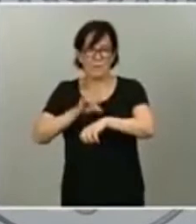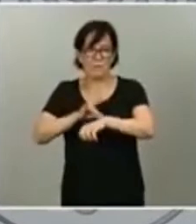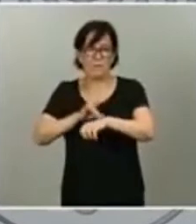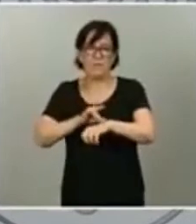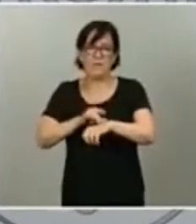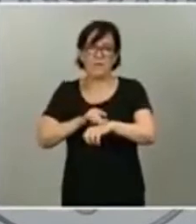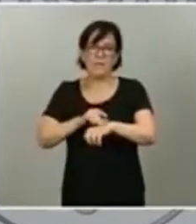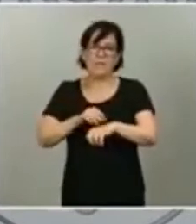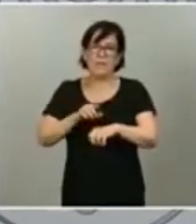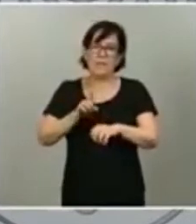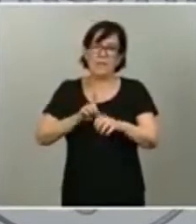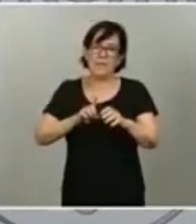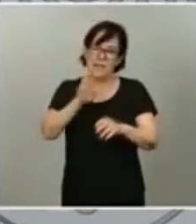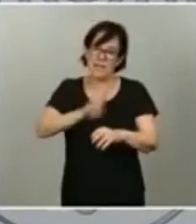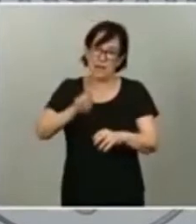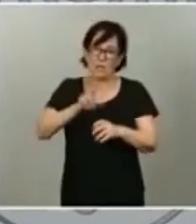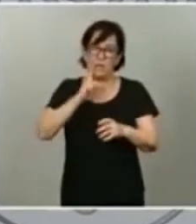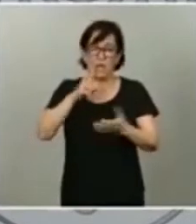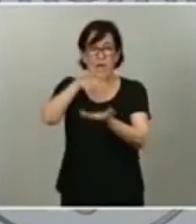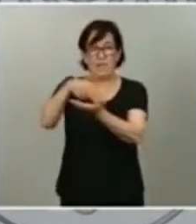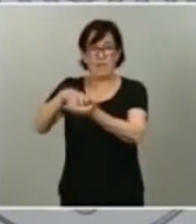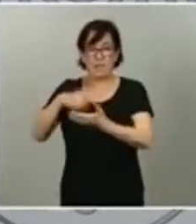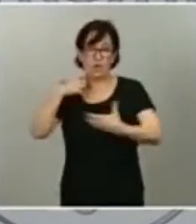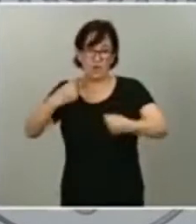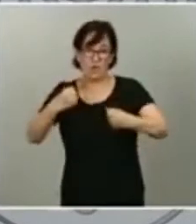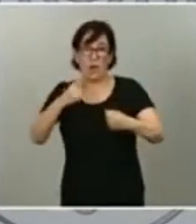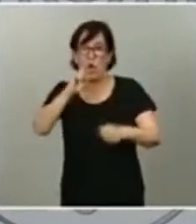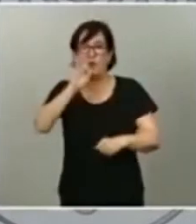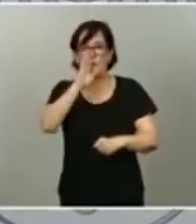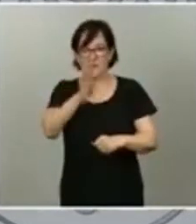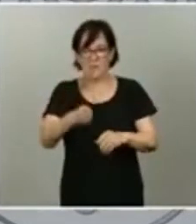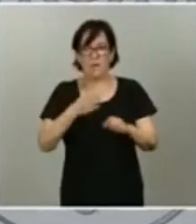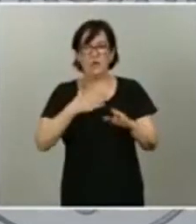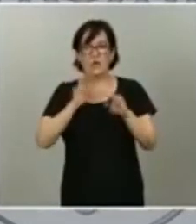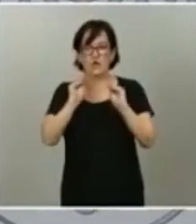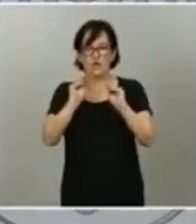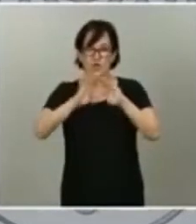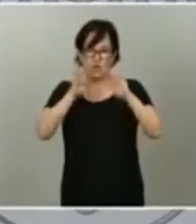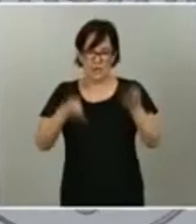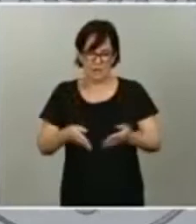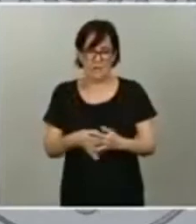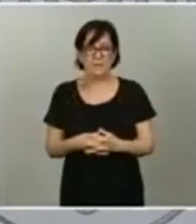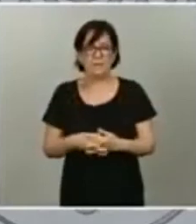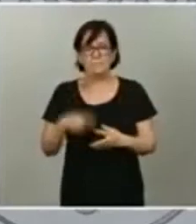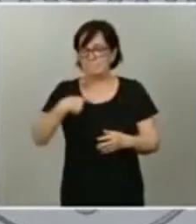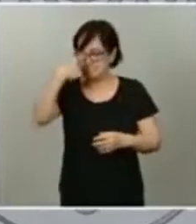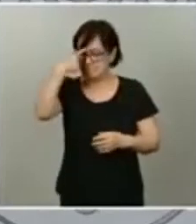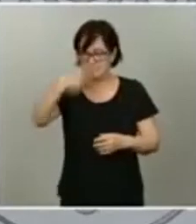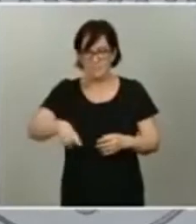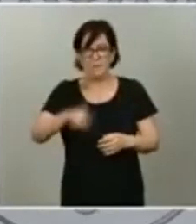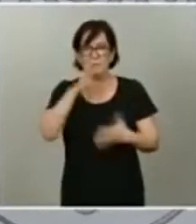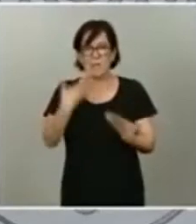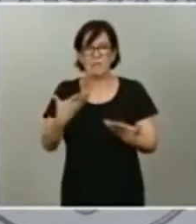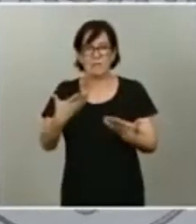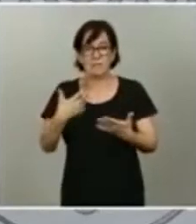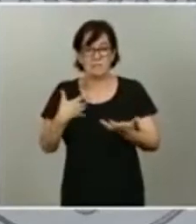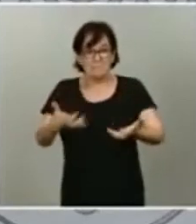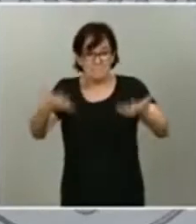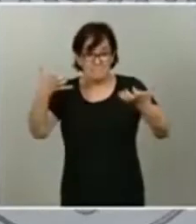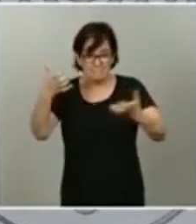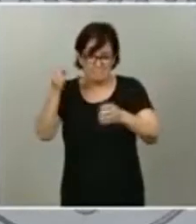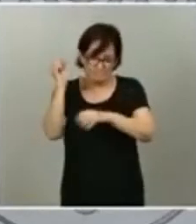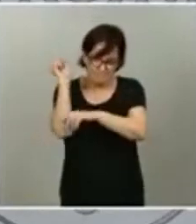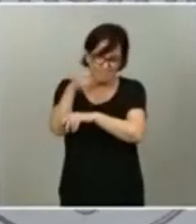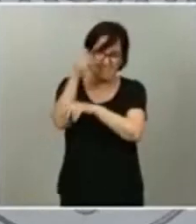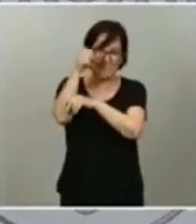en nuestro centro sanitario o directamente en sus domicilios. Estamos convencidos de que esta victoria final que